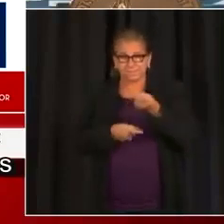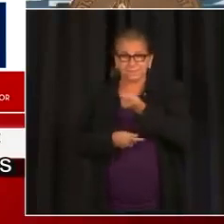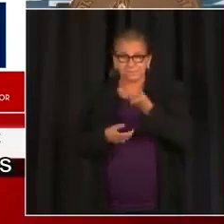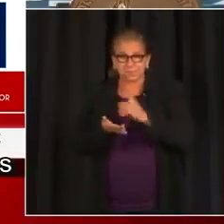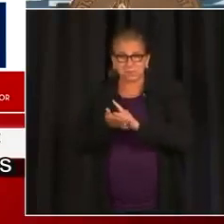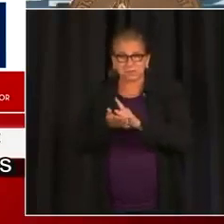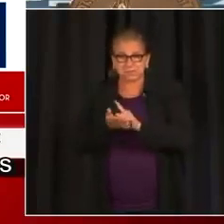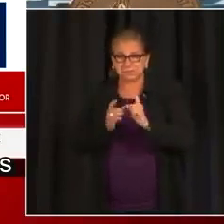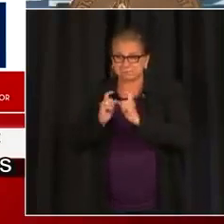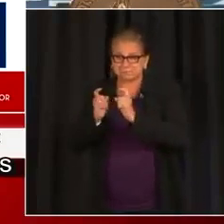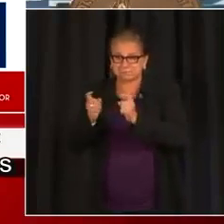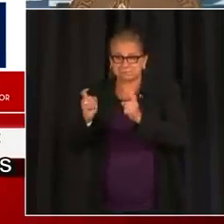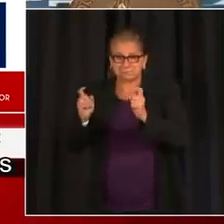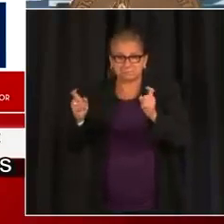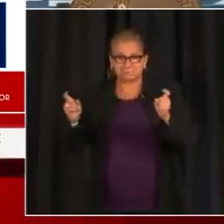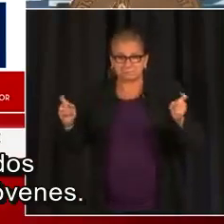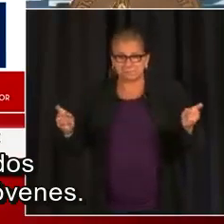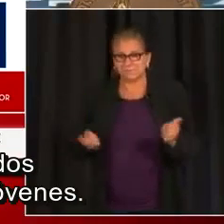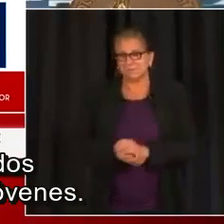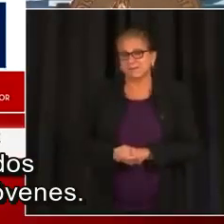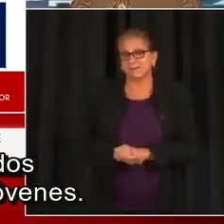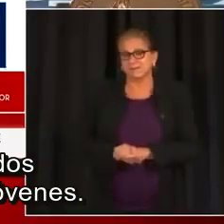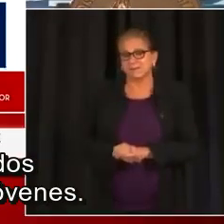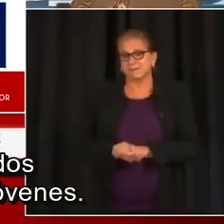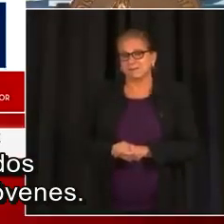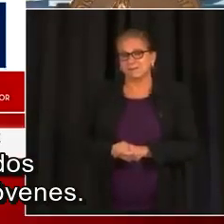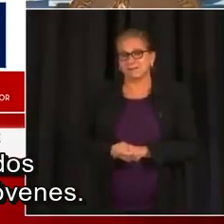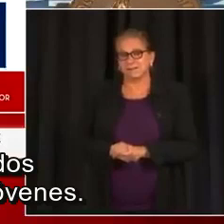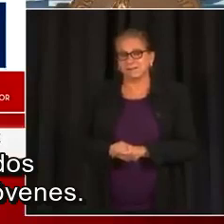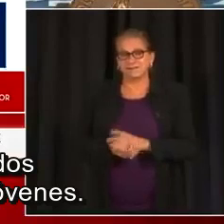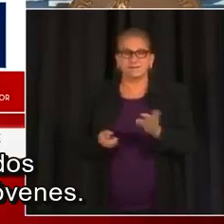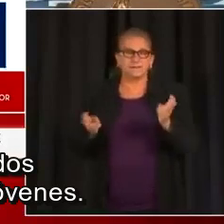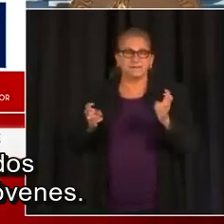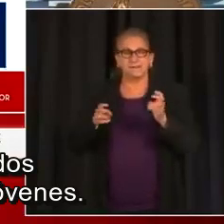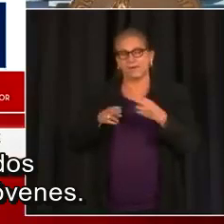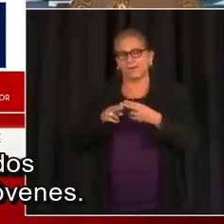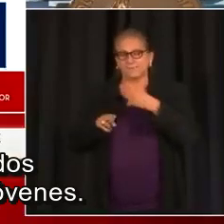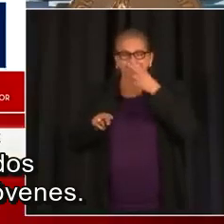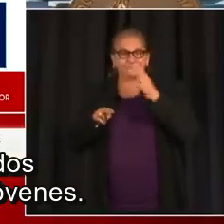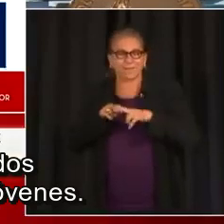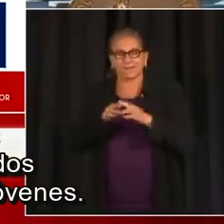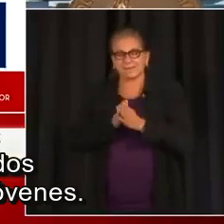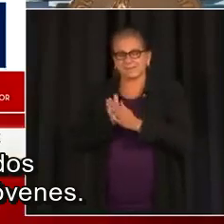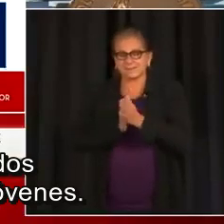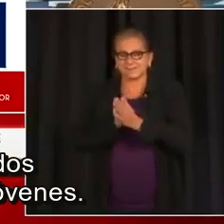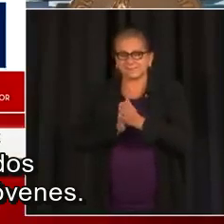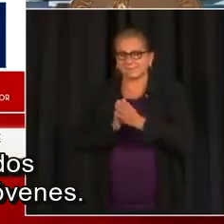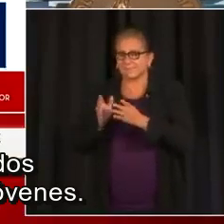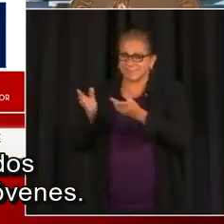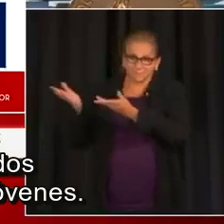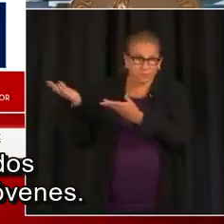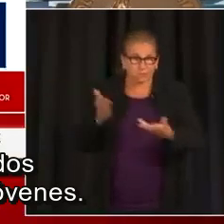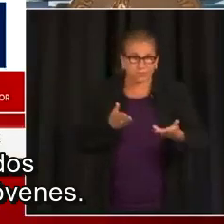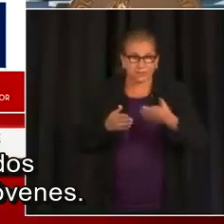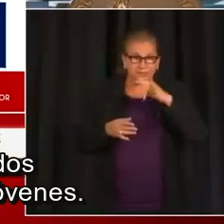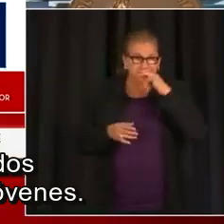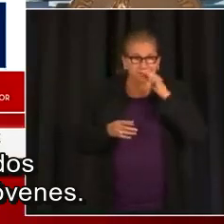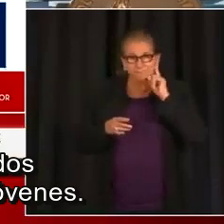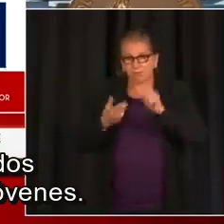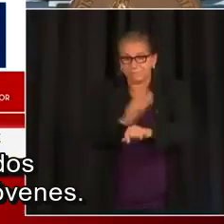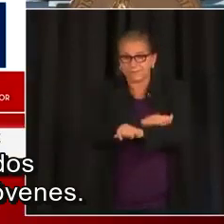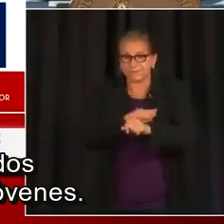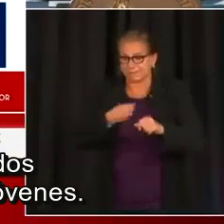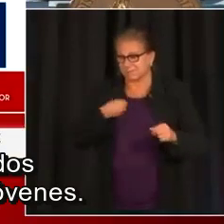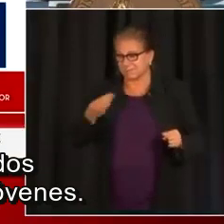en las últimas semanas con los adultos y ahora vamos a estar enfocados en proporcionar incentivos muy